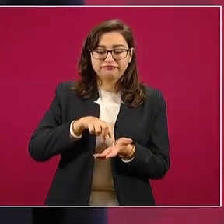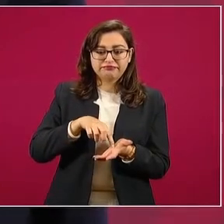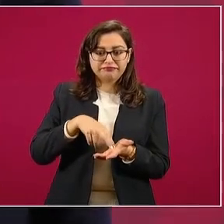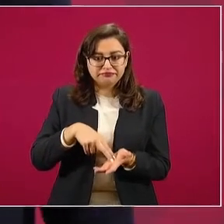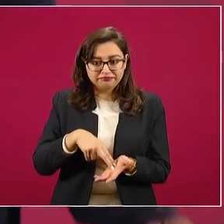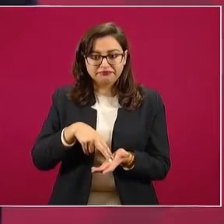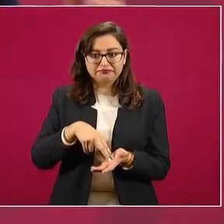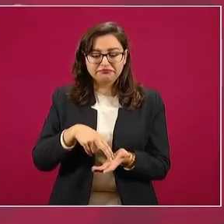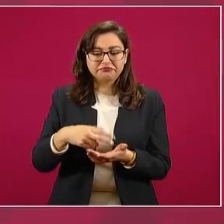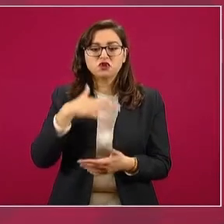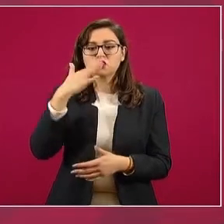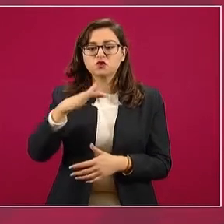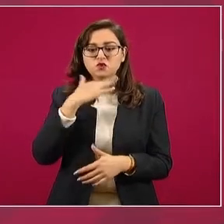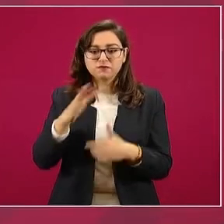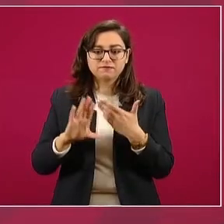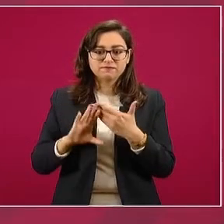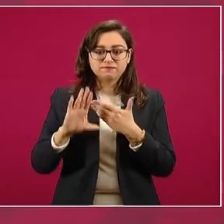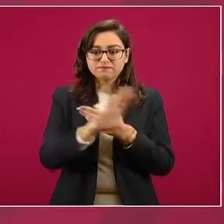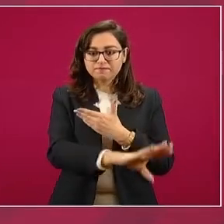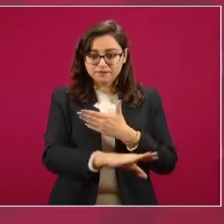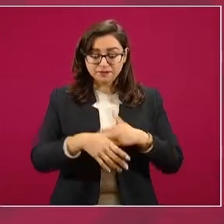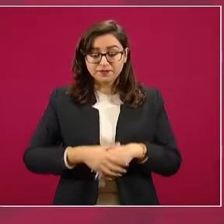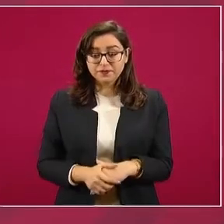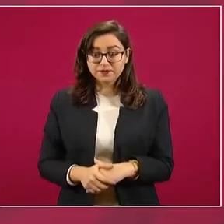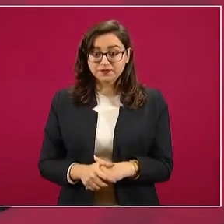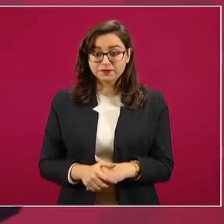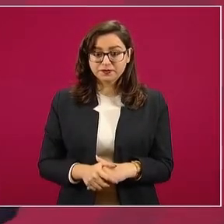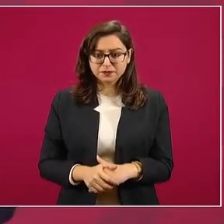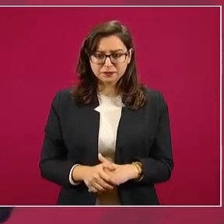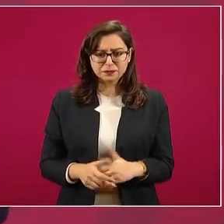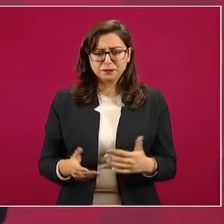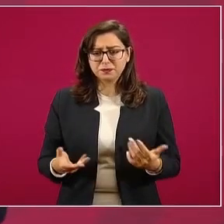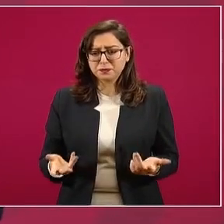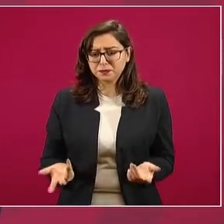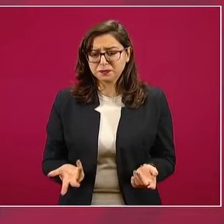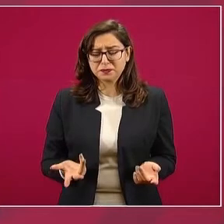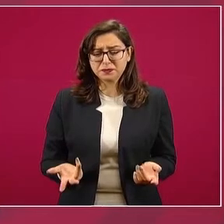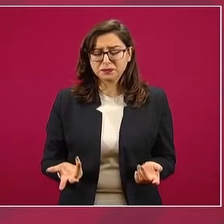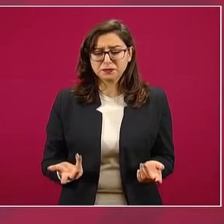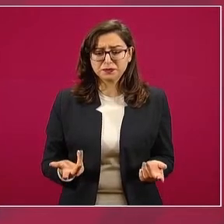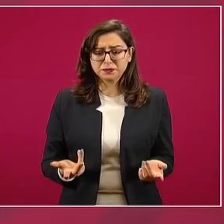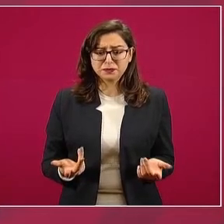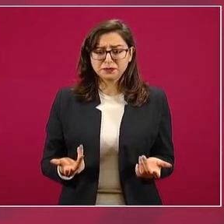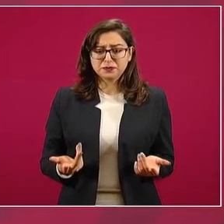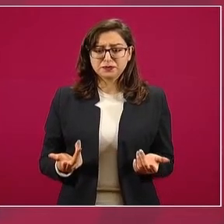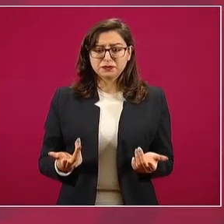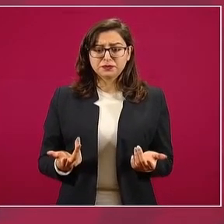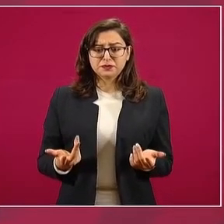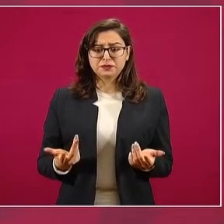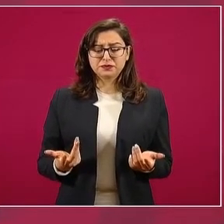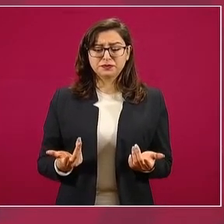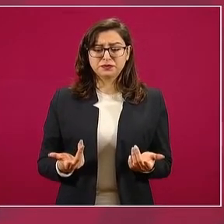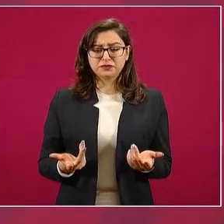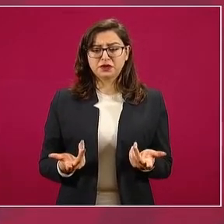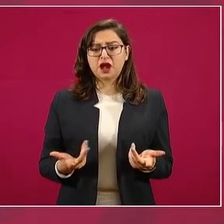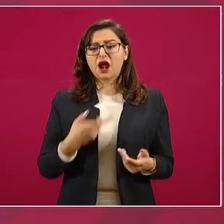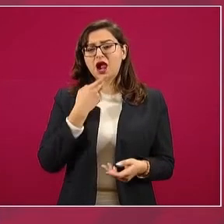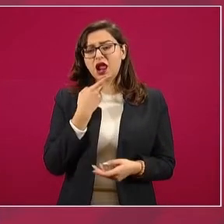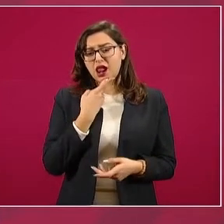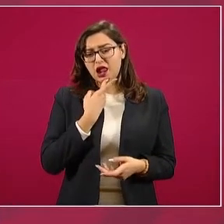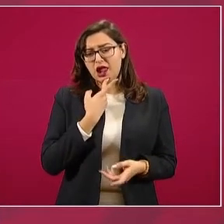¿Para qué tantos textos,